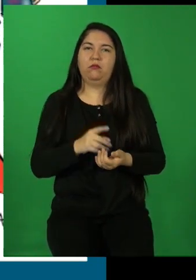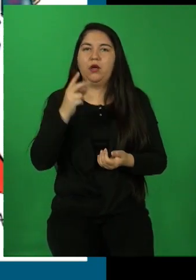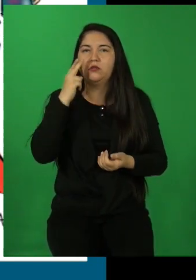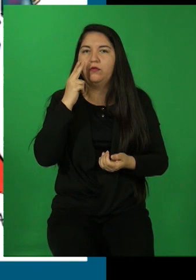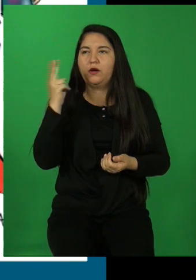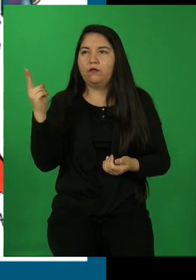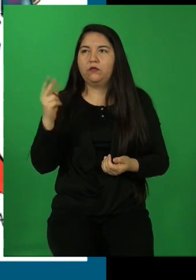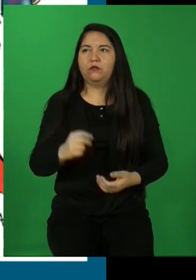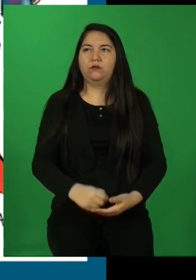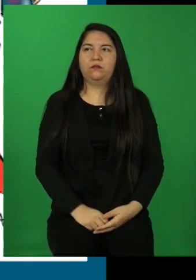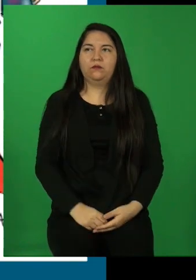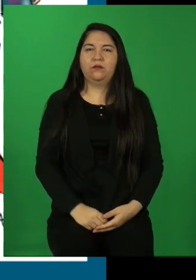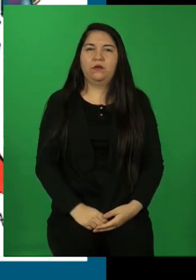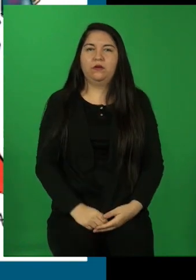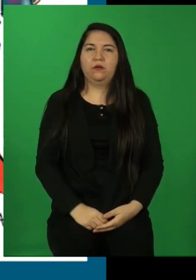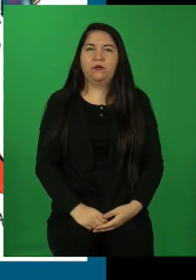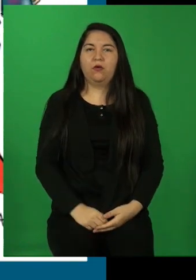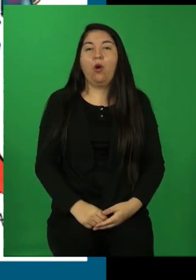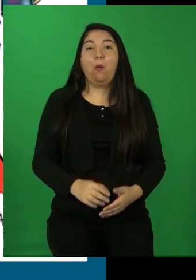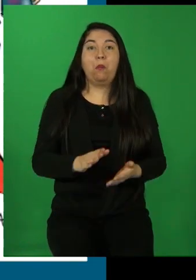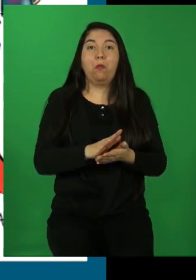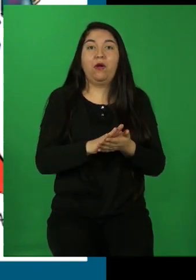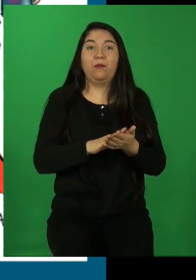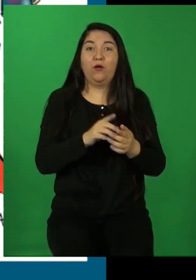franceses, que toman champaña.